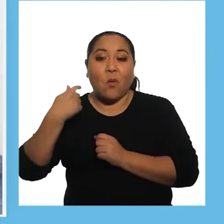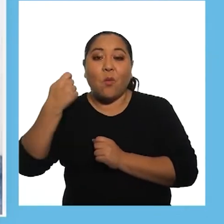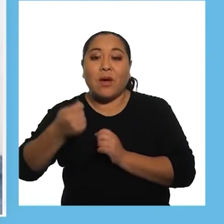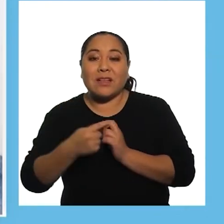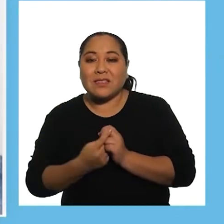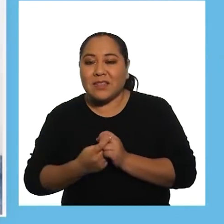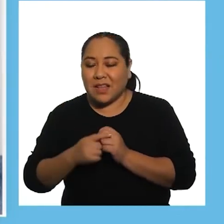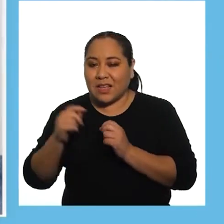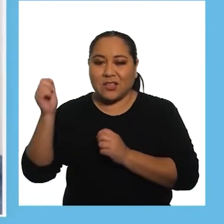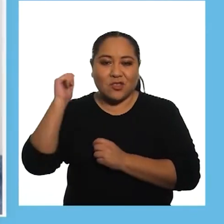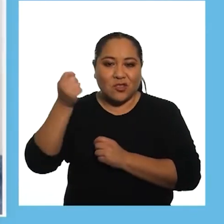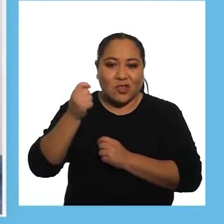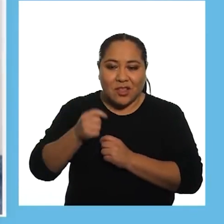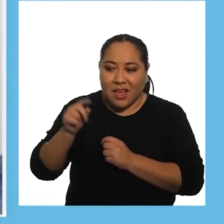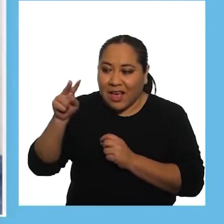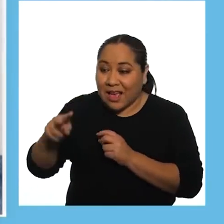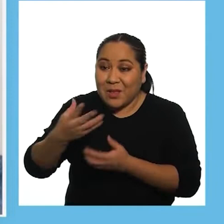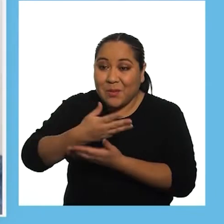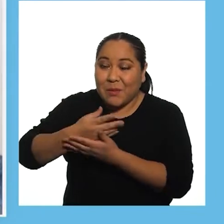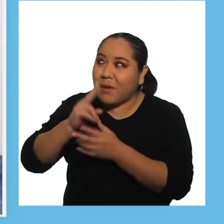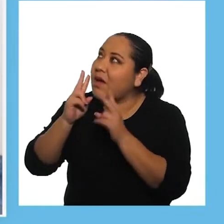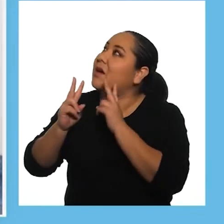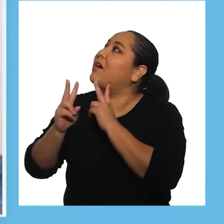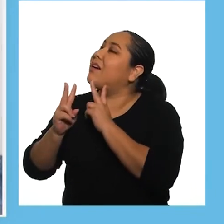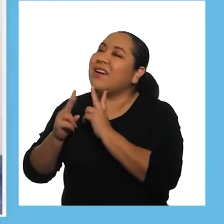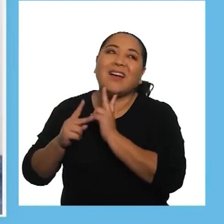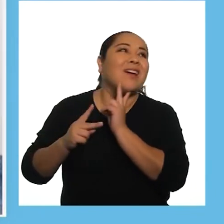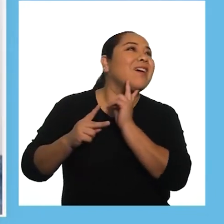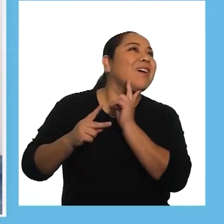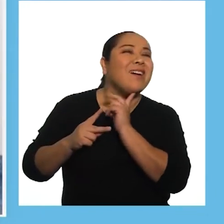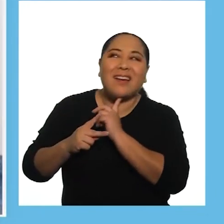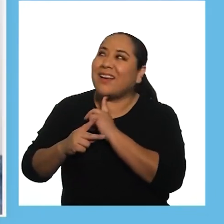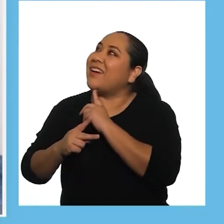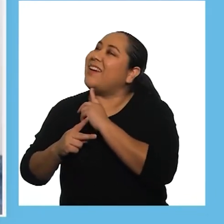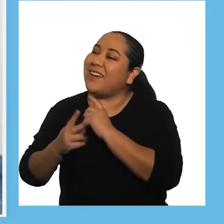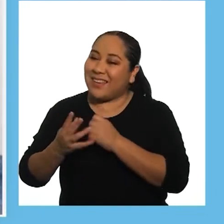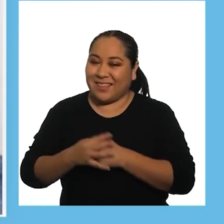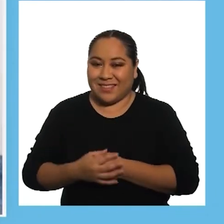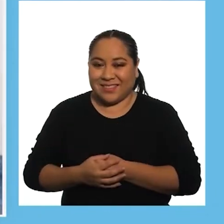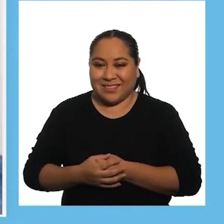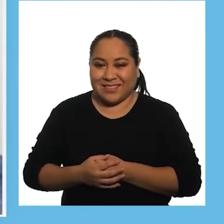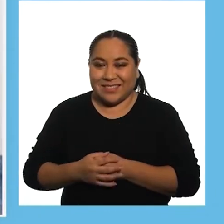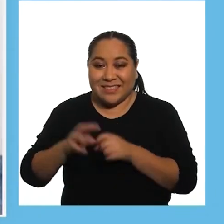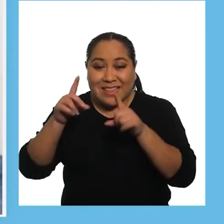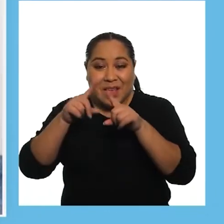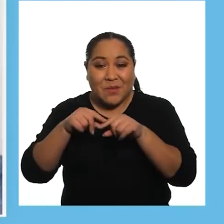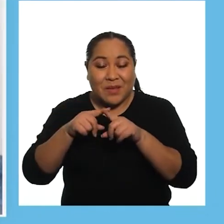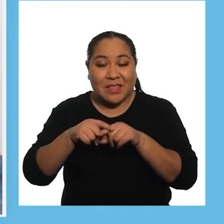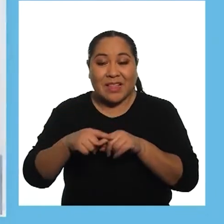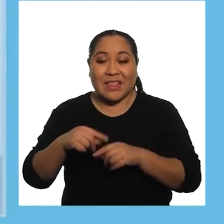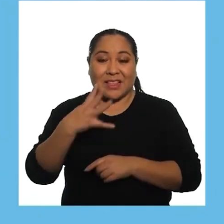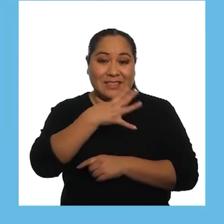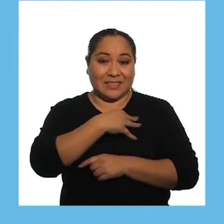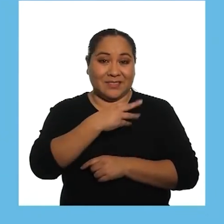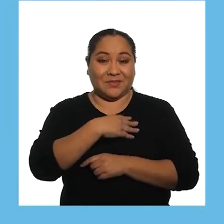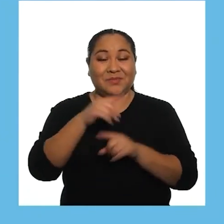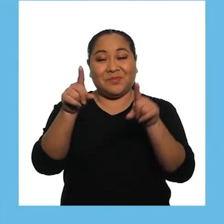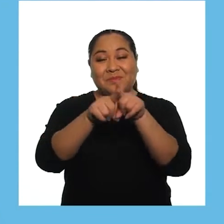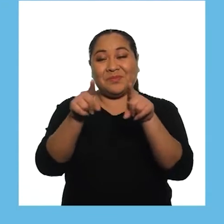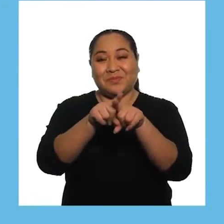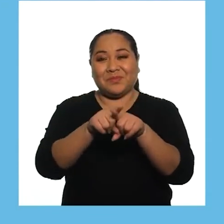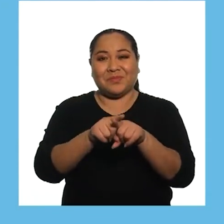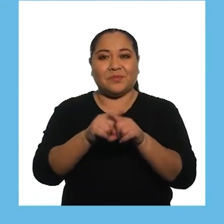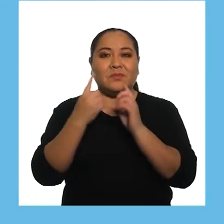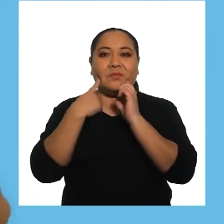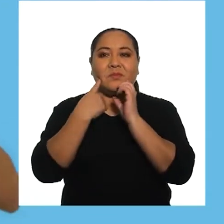lo muestre y haga sonar para incentivar el giro de la cabeza Dependiendo de la edad,